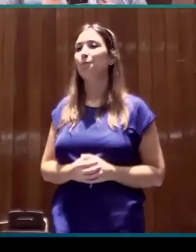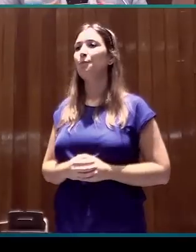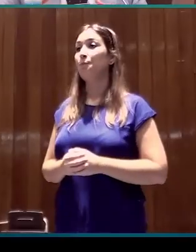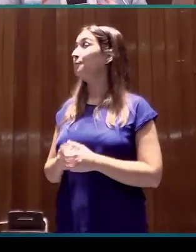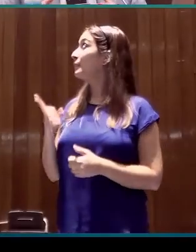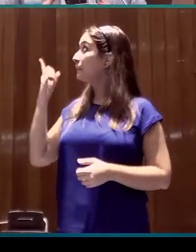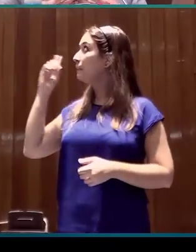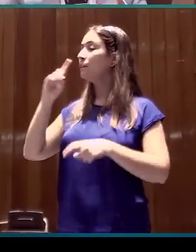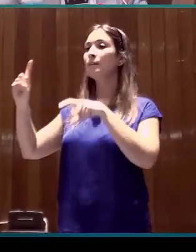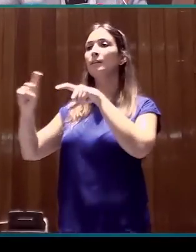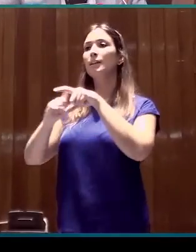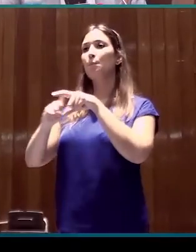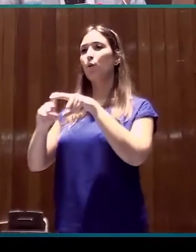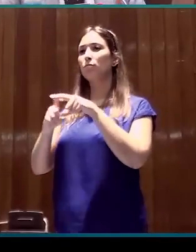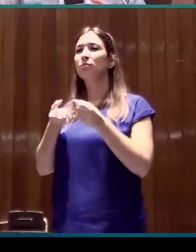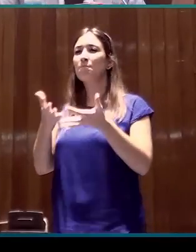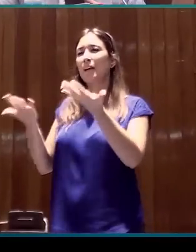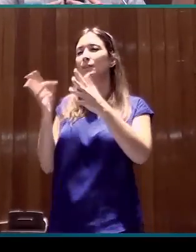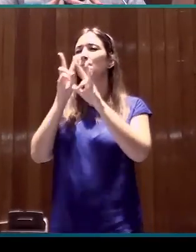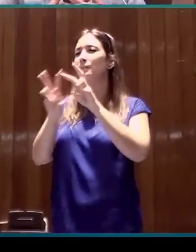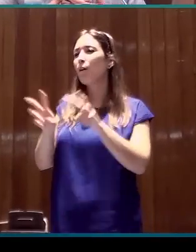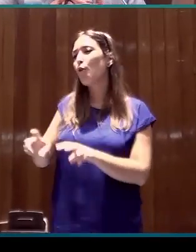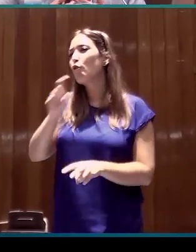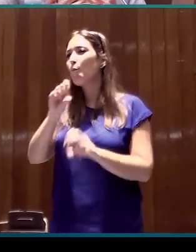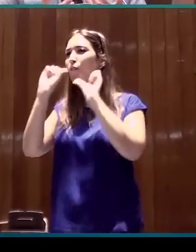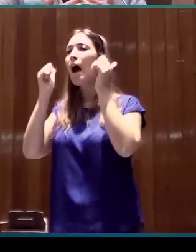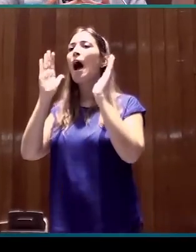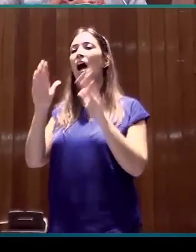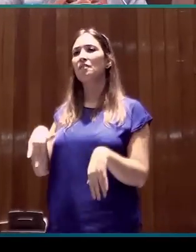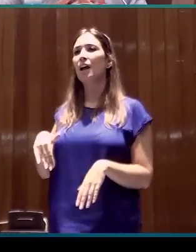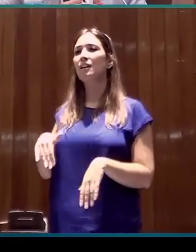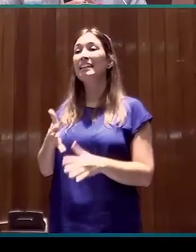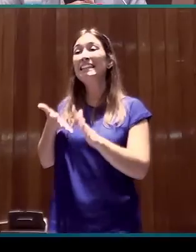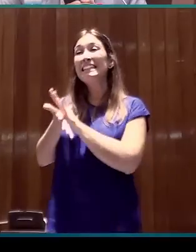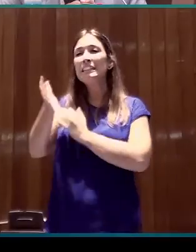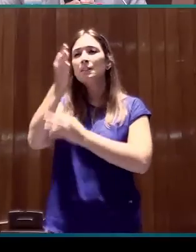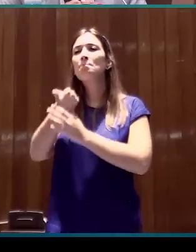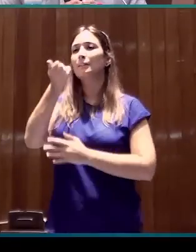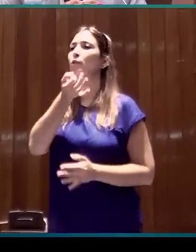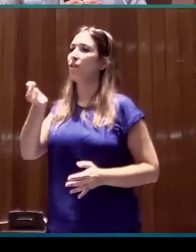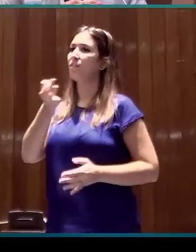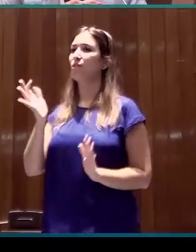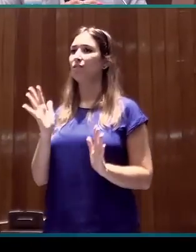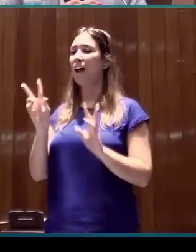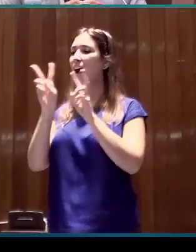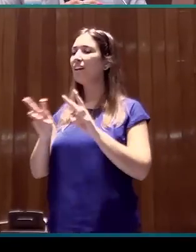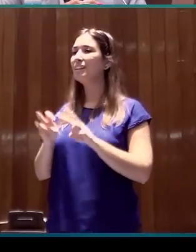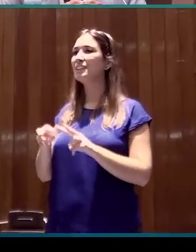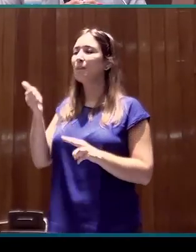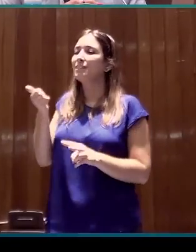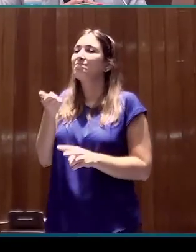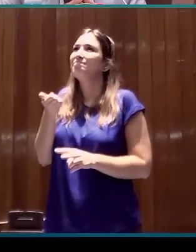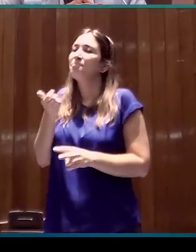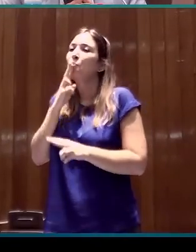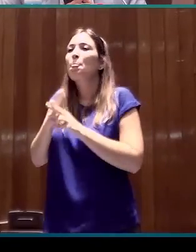siguiendo este tipo de aproximación a la investigación, creo que conseguimos descripciones más correctas y probablemente análisis mejor motivados